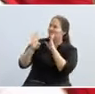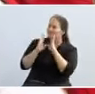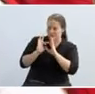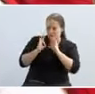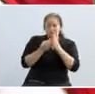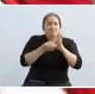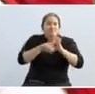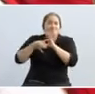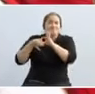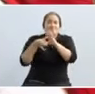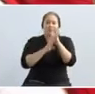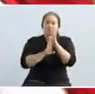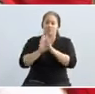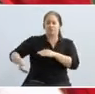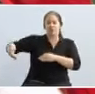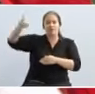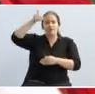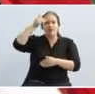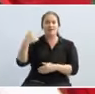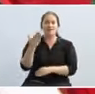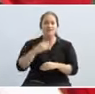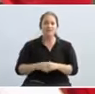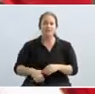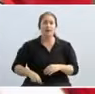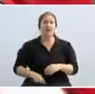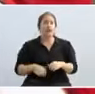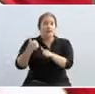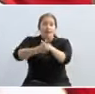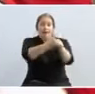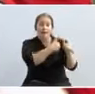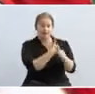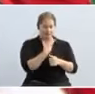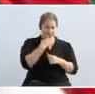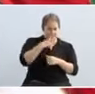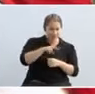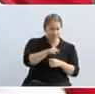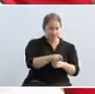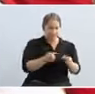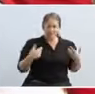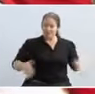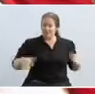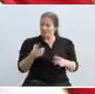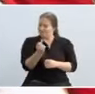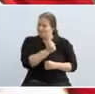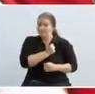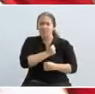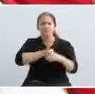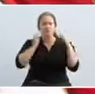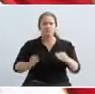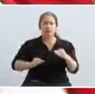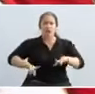familiar. Cada uno de nosotros puede poner el valor a un hijo y sabemos que no hay nada que se pueda